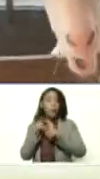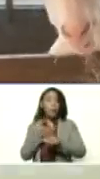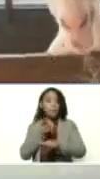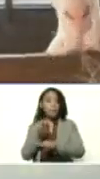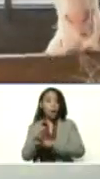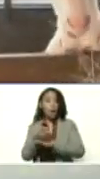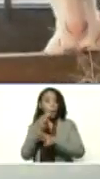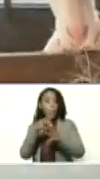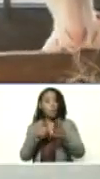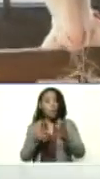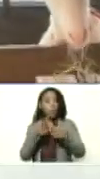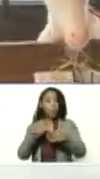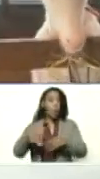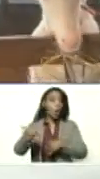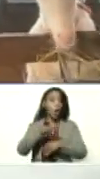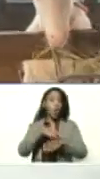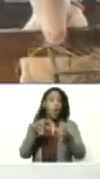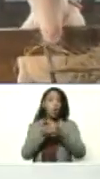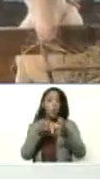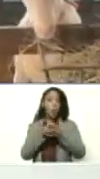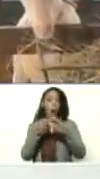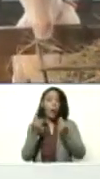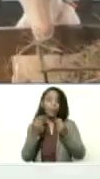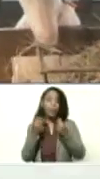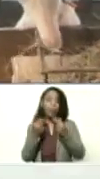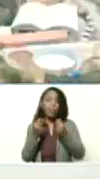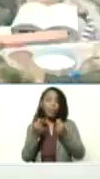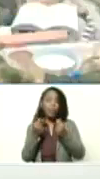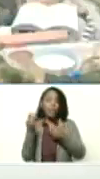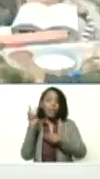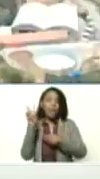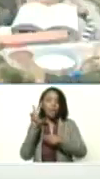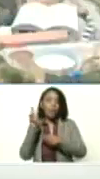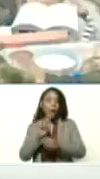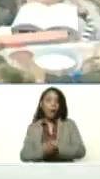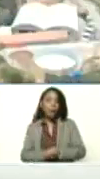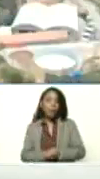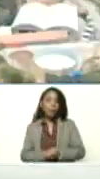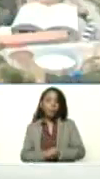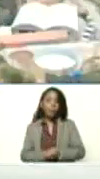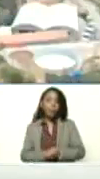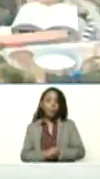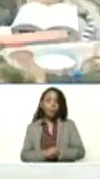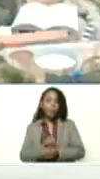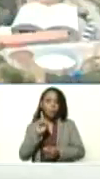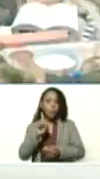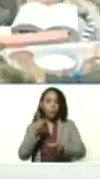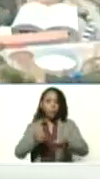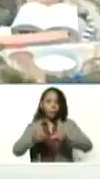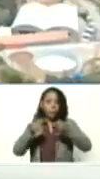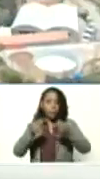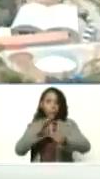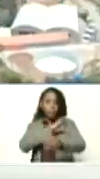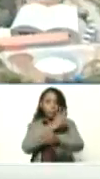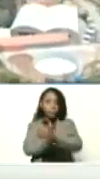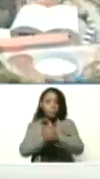de todos los sectores económicos de la economía venezolana hay un mercado fuerte